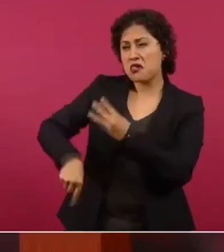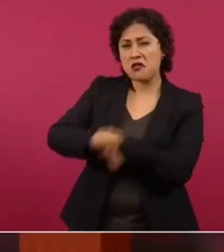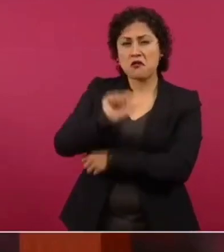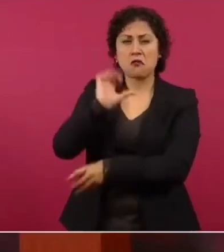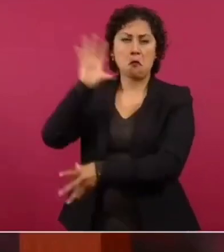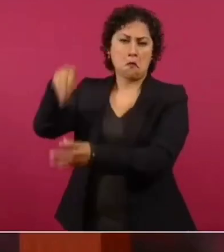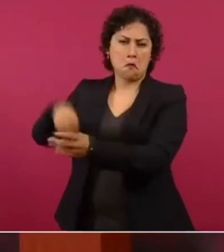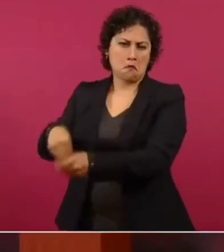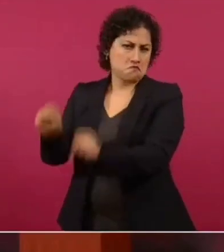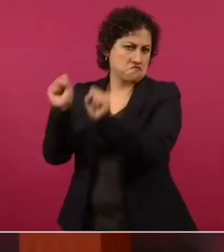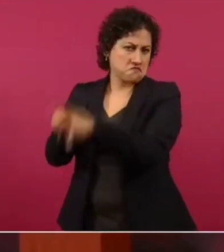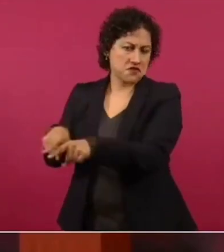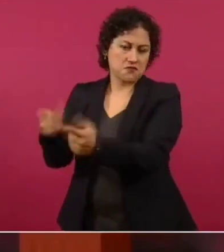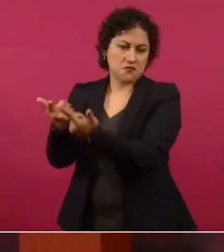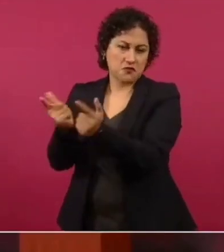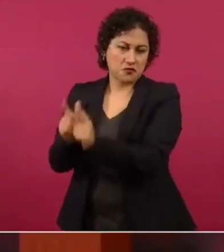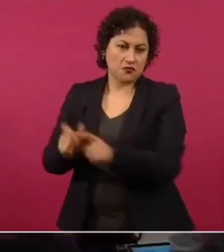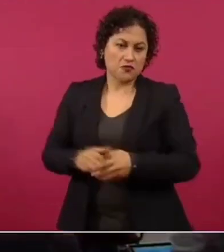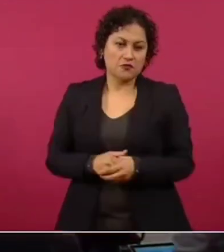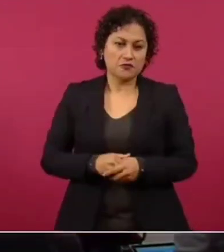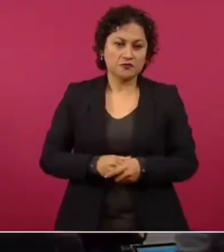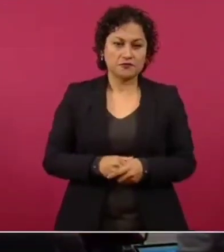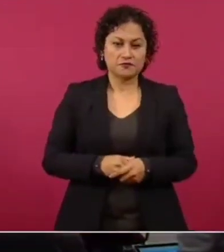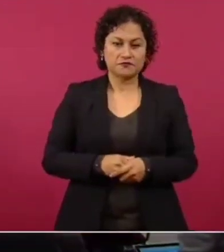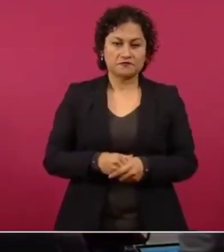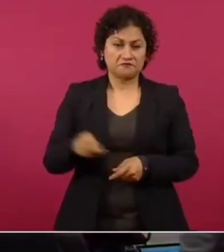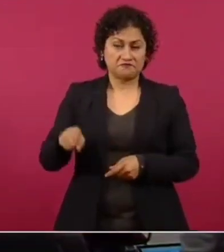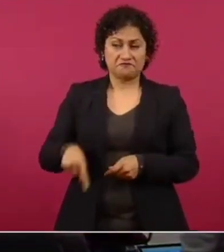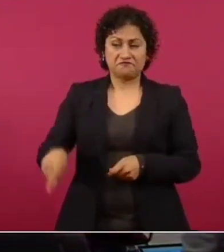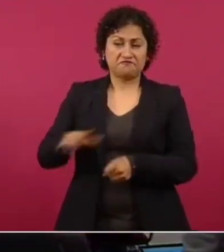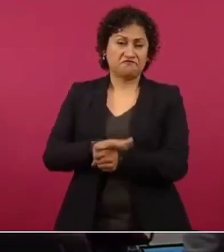está lleno.